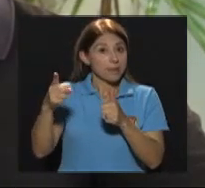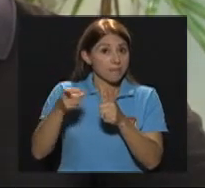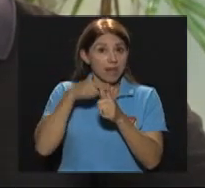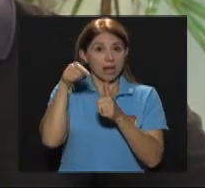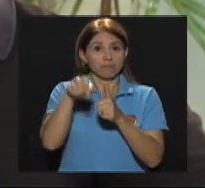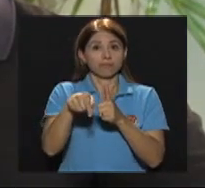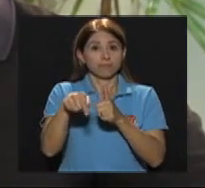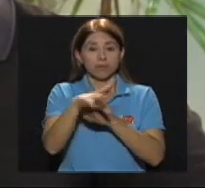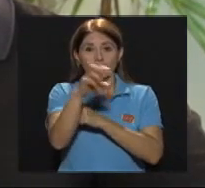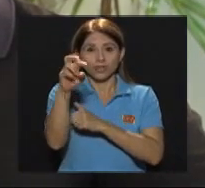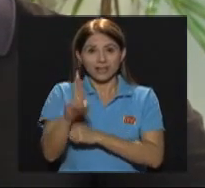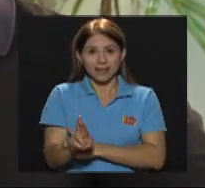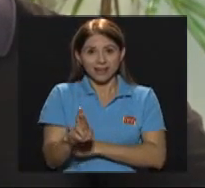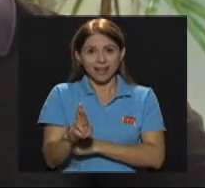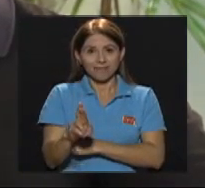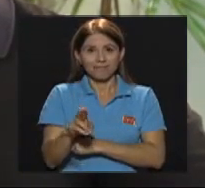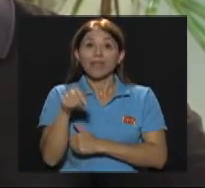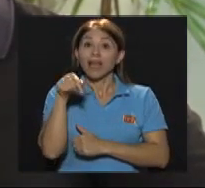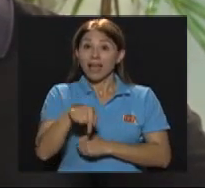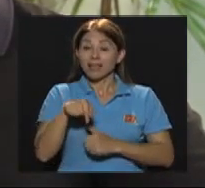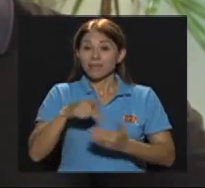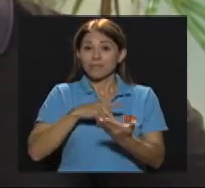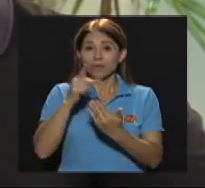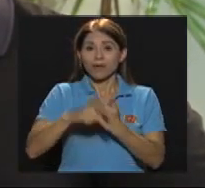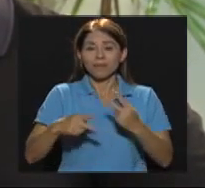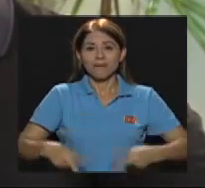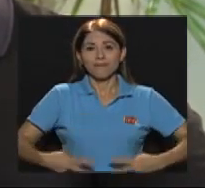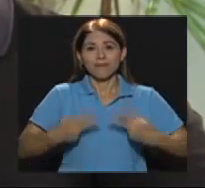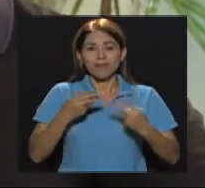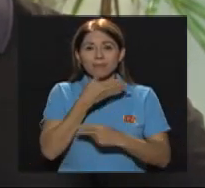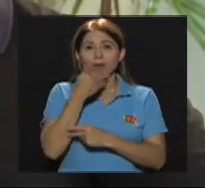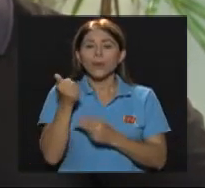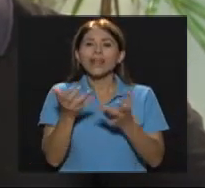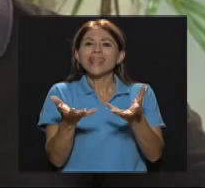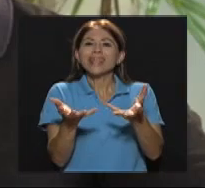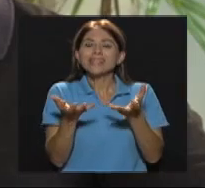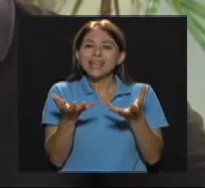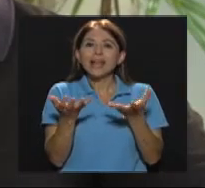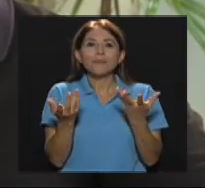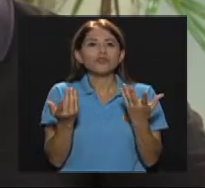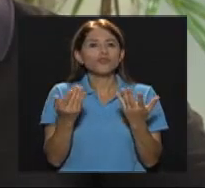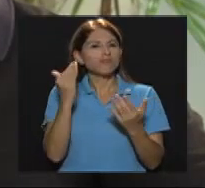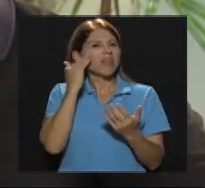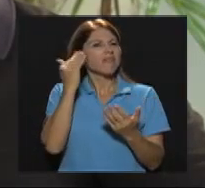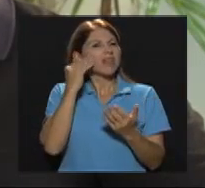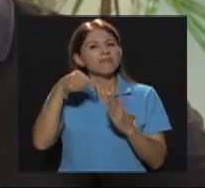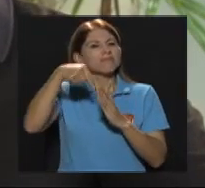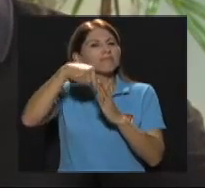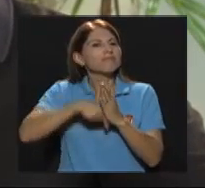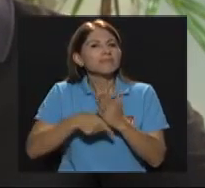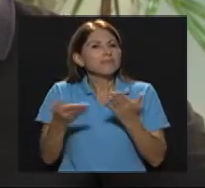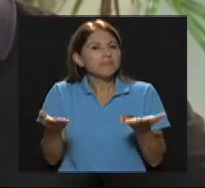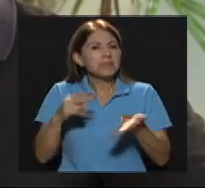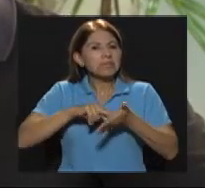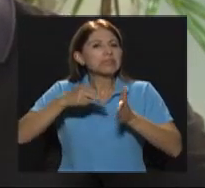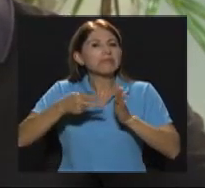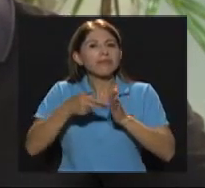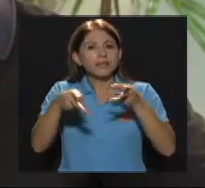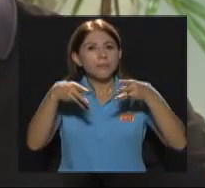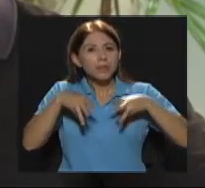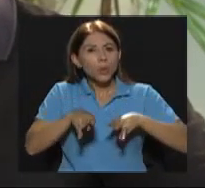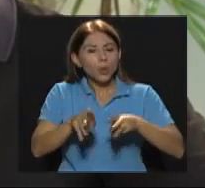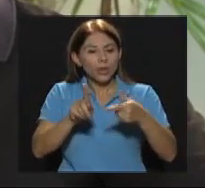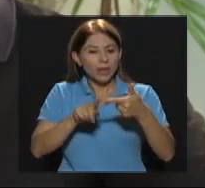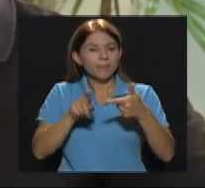el país Y es por esto que en vivir mejor quisiéramos poder ahondar Qué es esta metodología,